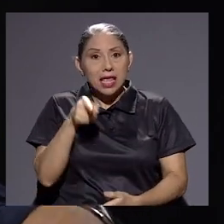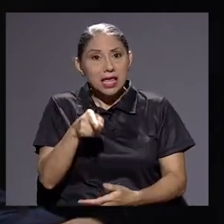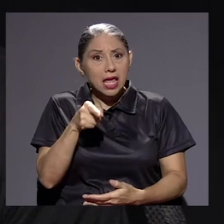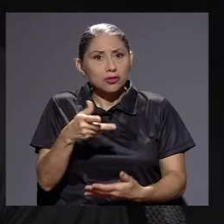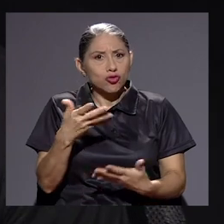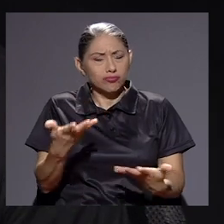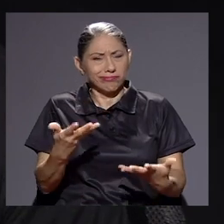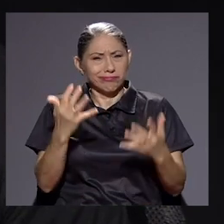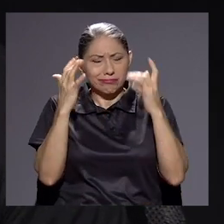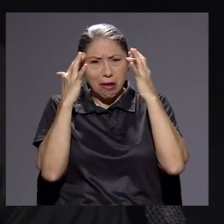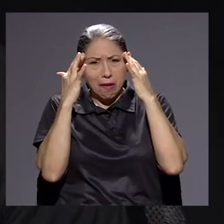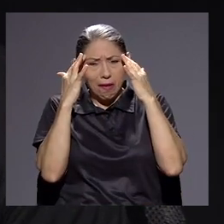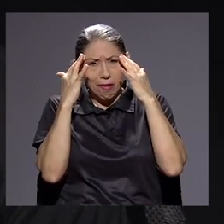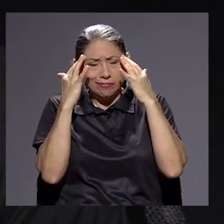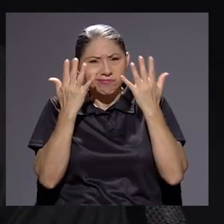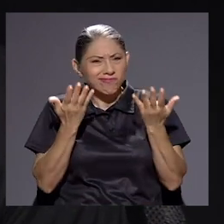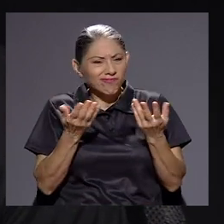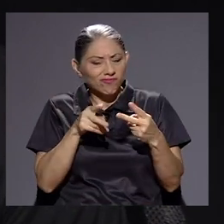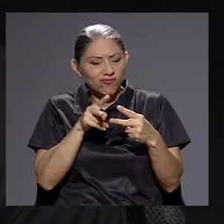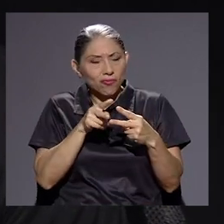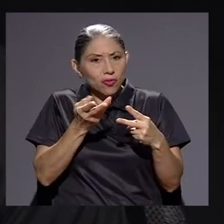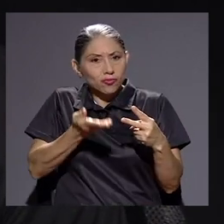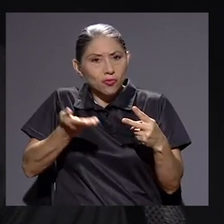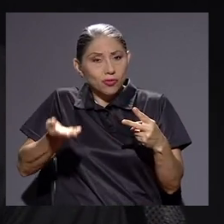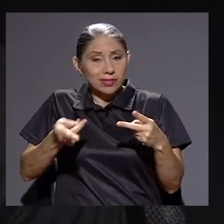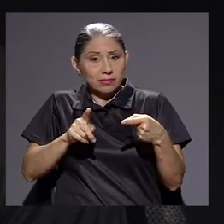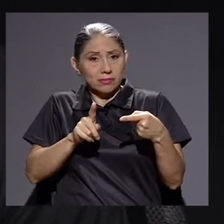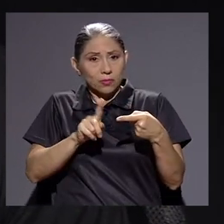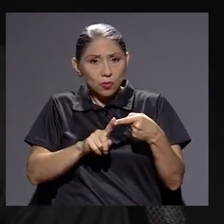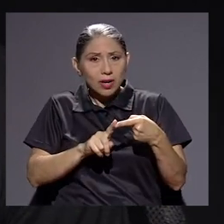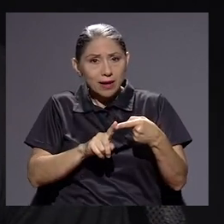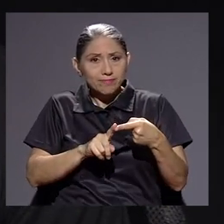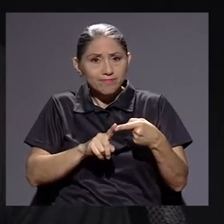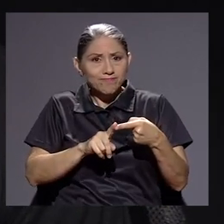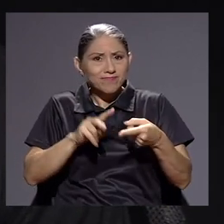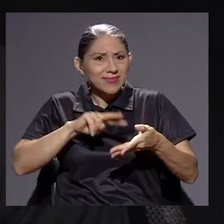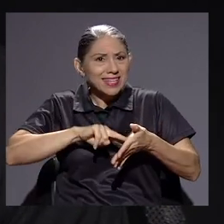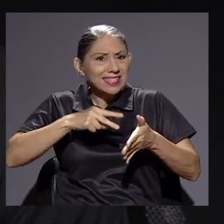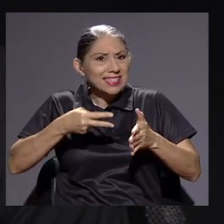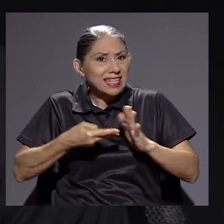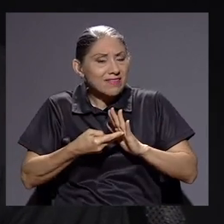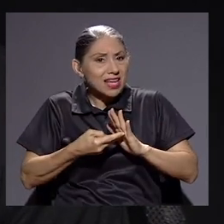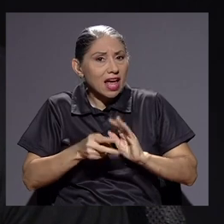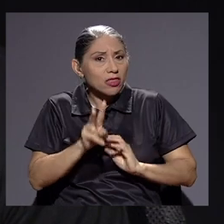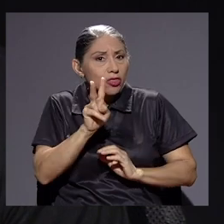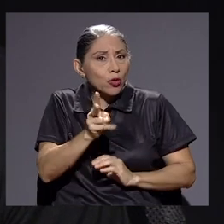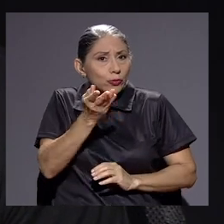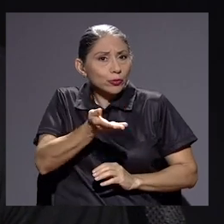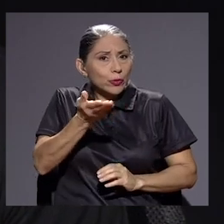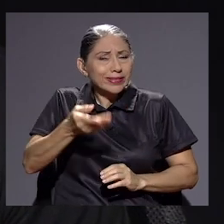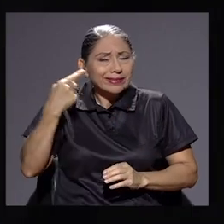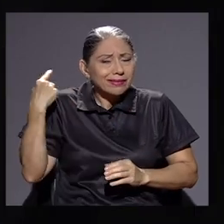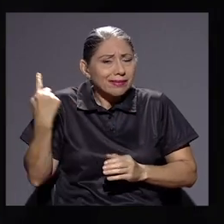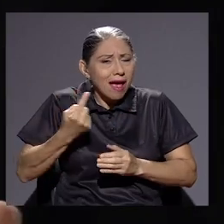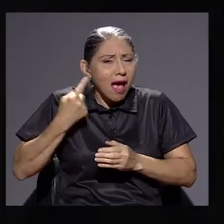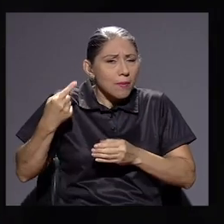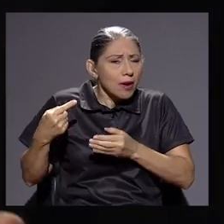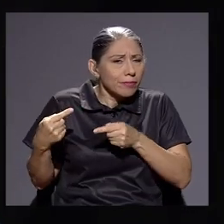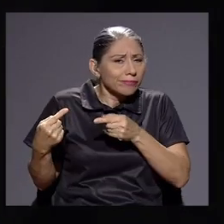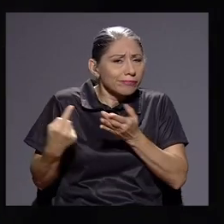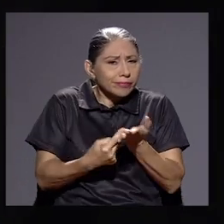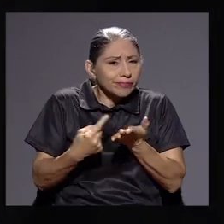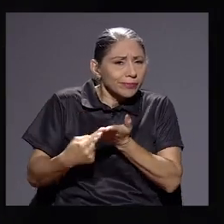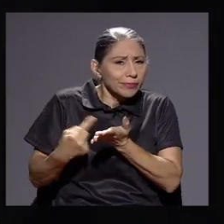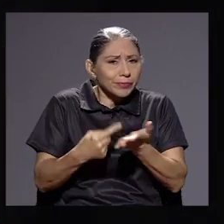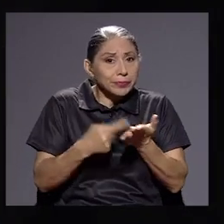importante que detona dos vías. Una, tiene que ver con lo que significan dos definiciones que han sido constante debate y que aparecen